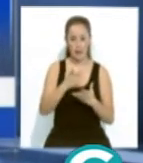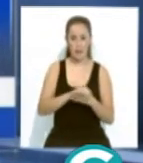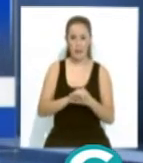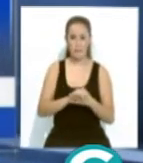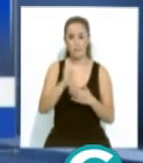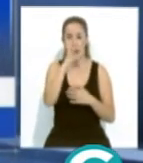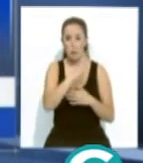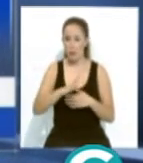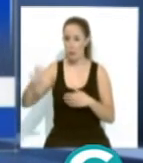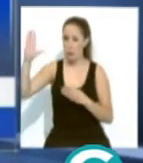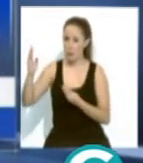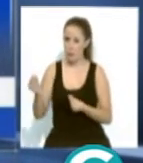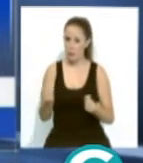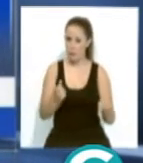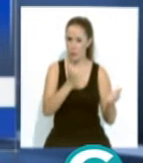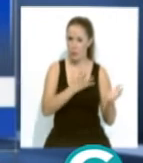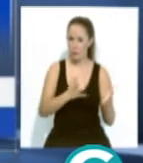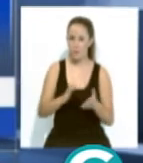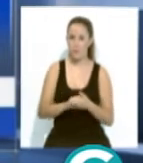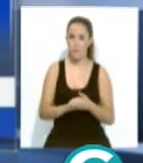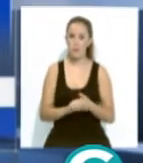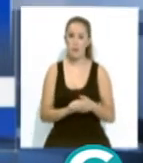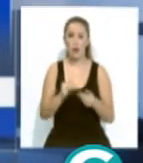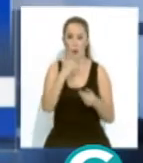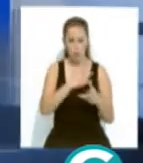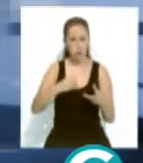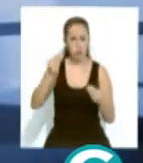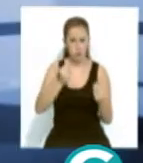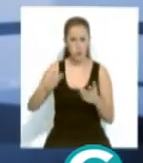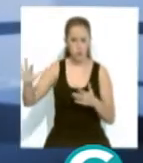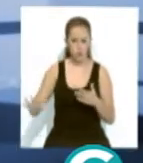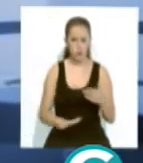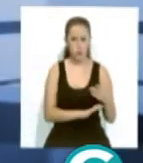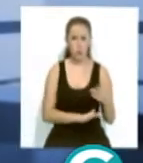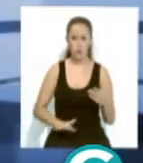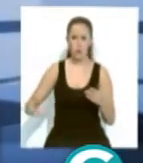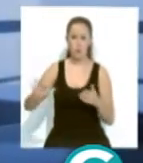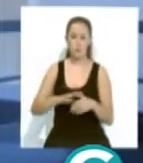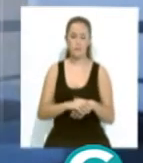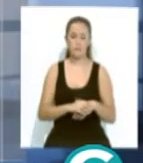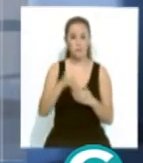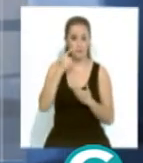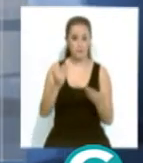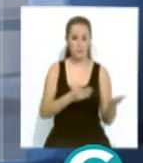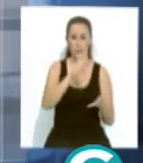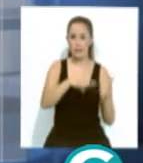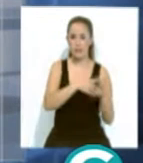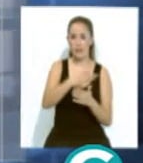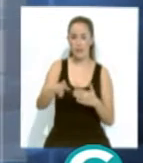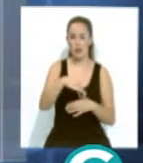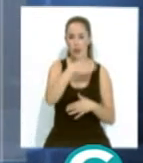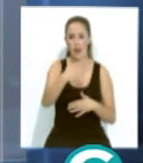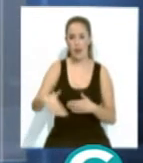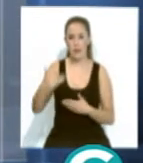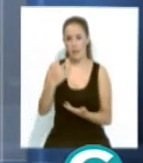Los vientos soplarán flojos variables en el interior y con levante con rachas de fuertes en el estrecho. A continuación les ofrecemos la